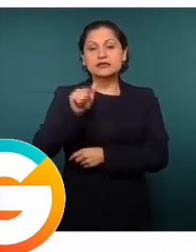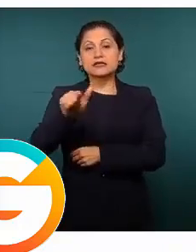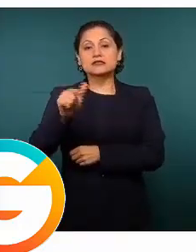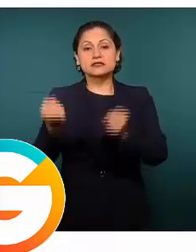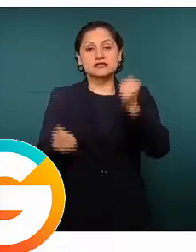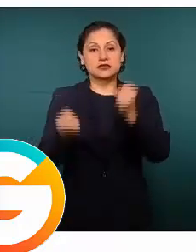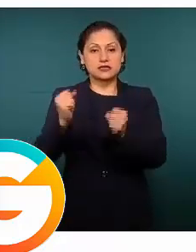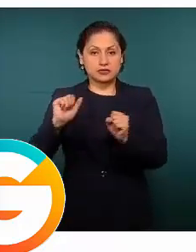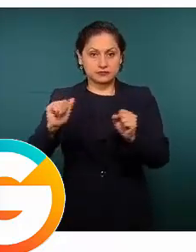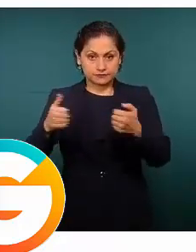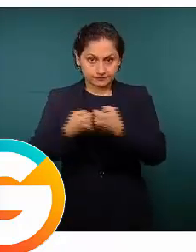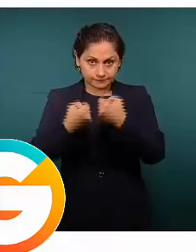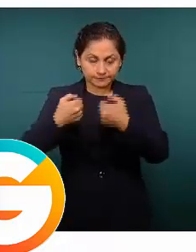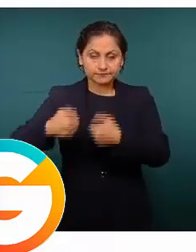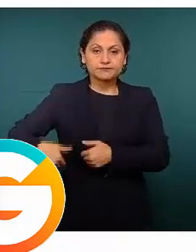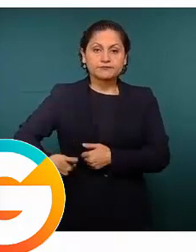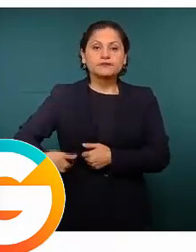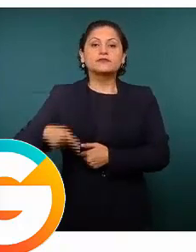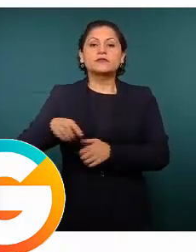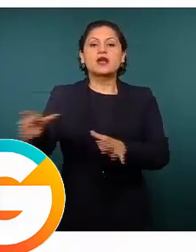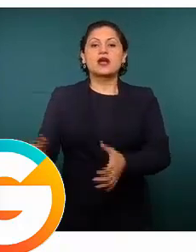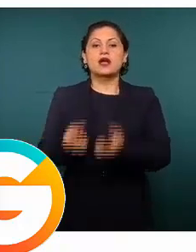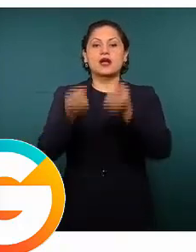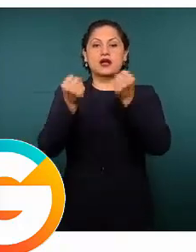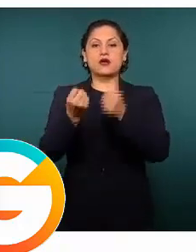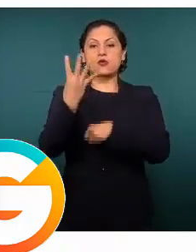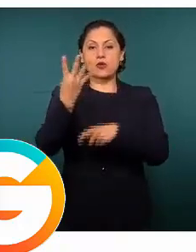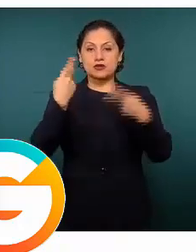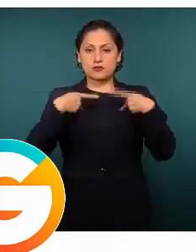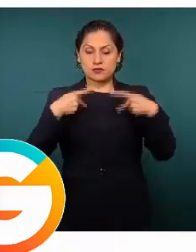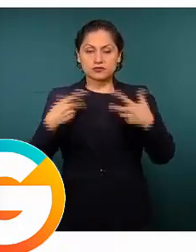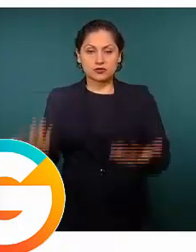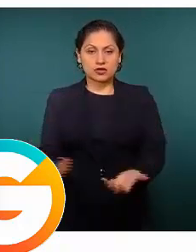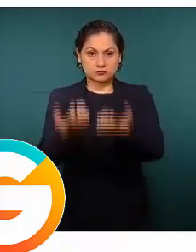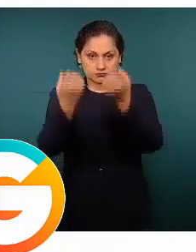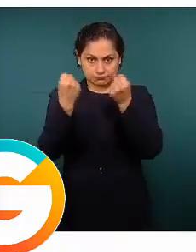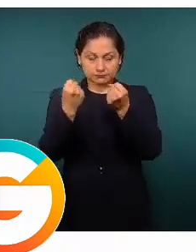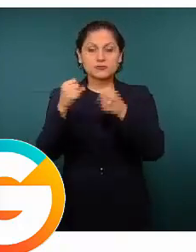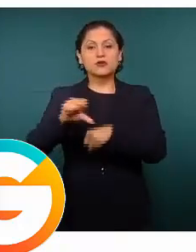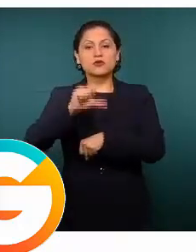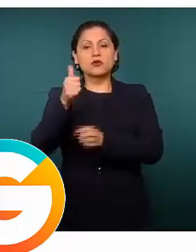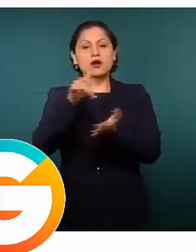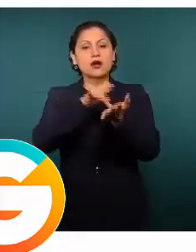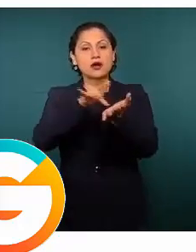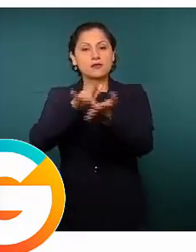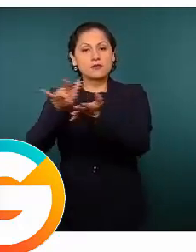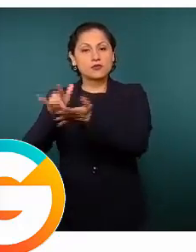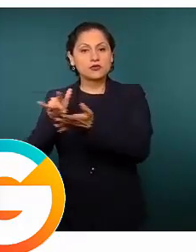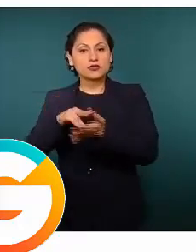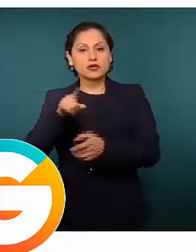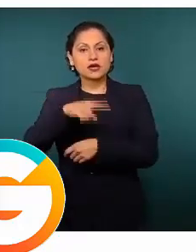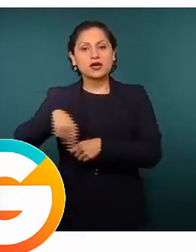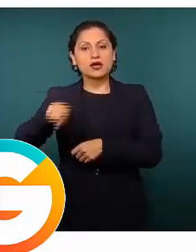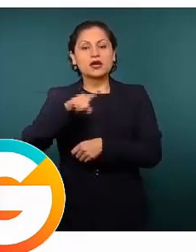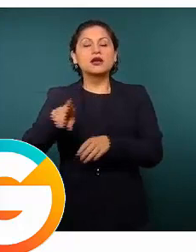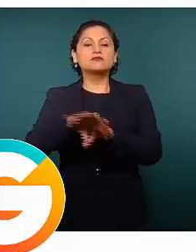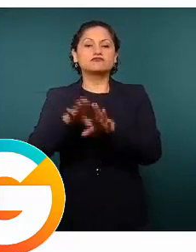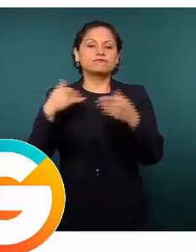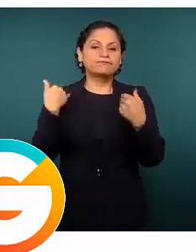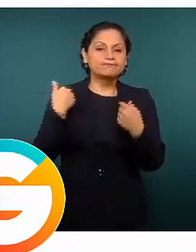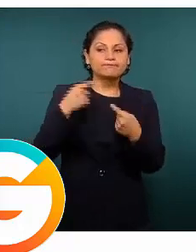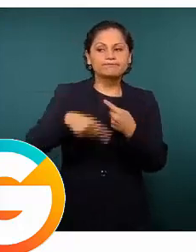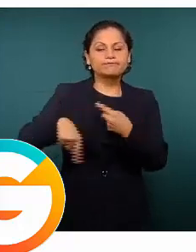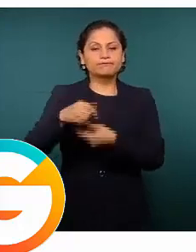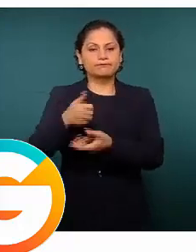se han rescatado a cuatro personas y se ha proporcionado apoyo a embarcaciones de recreo en 57 ocasiones,